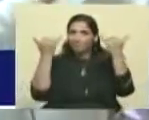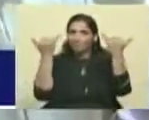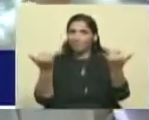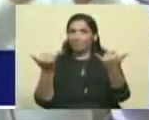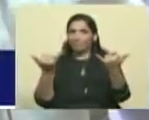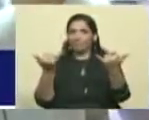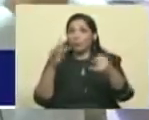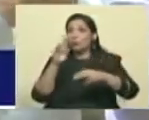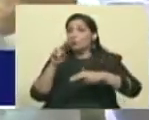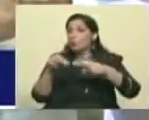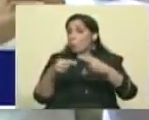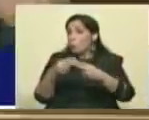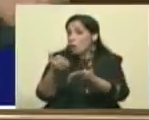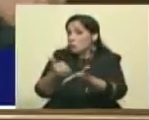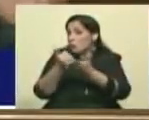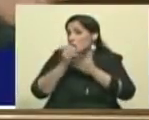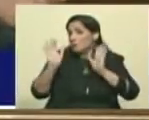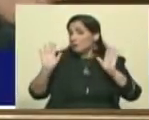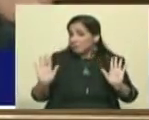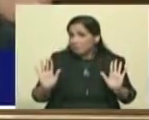Nunca una ayudadita está de más.